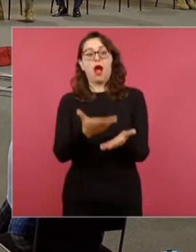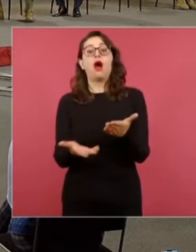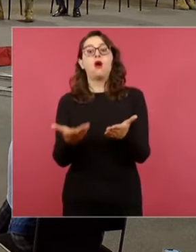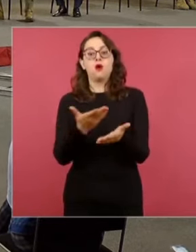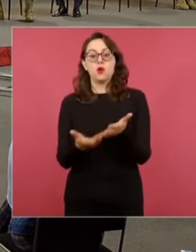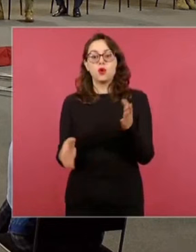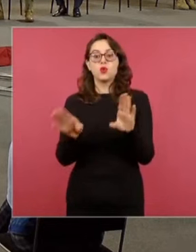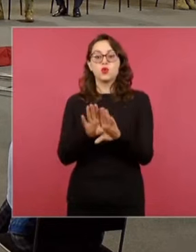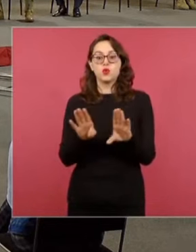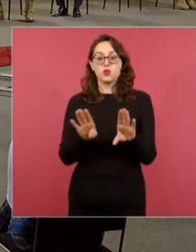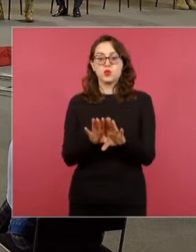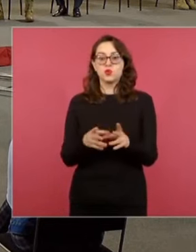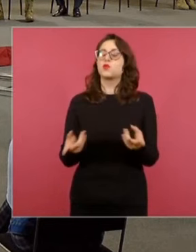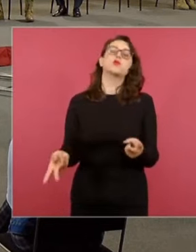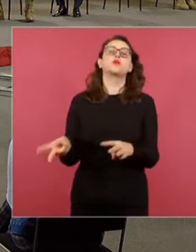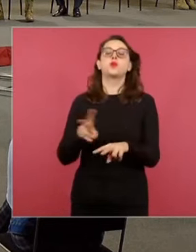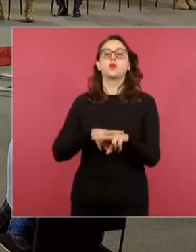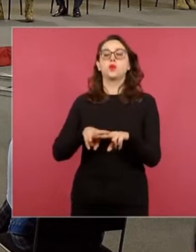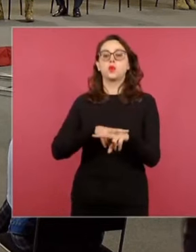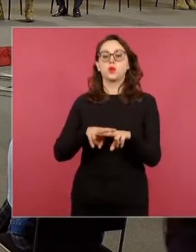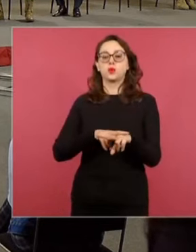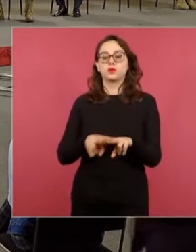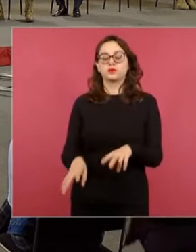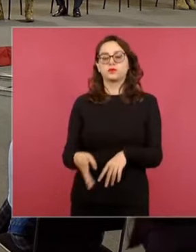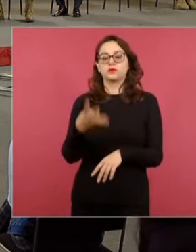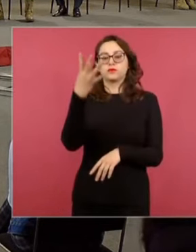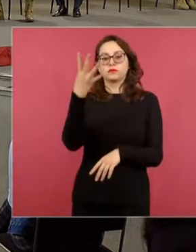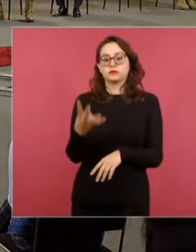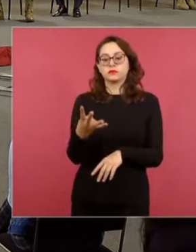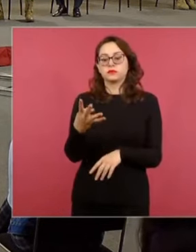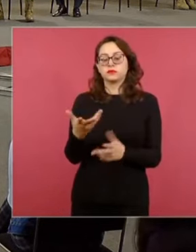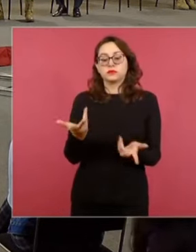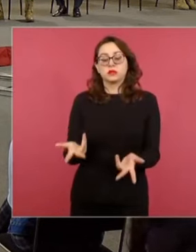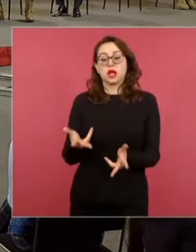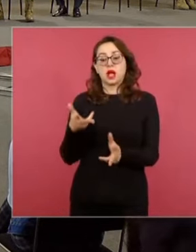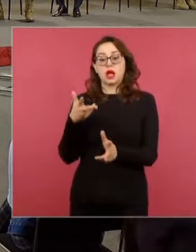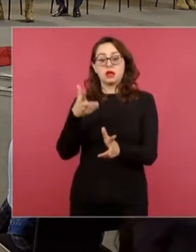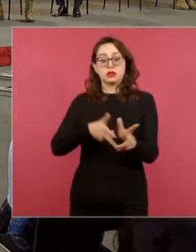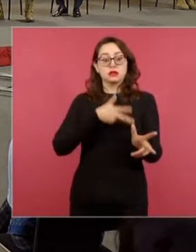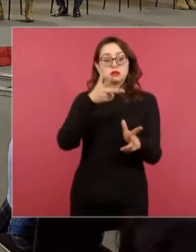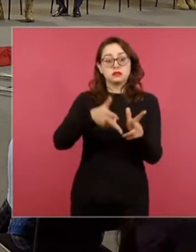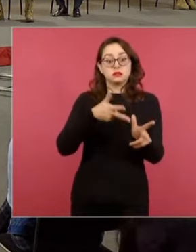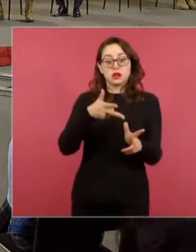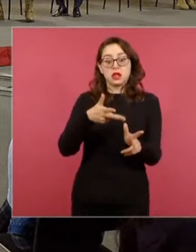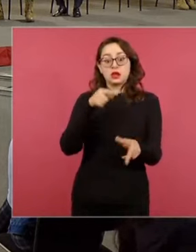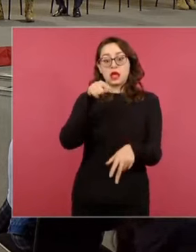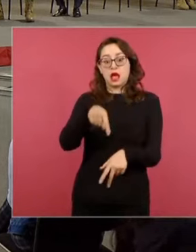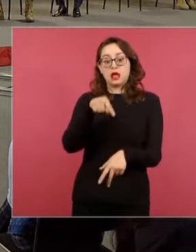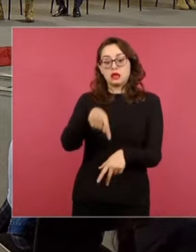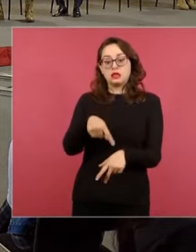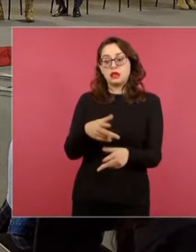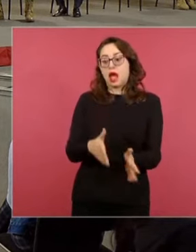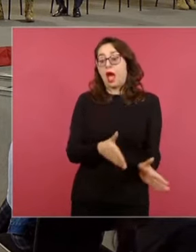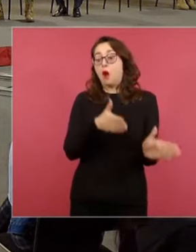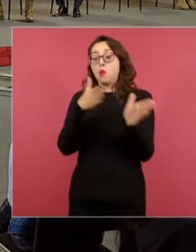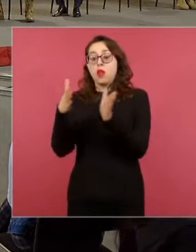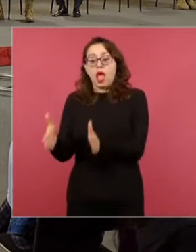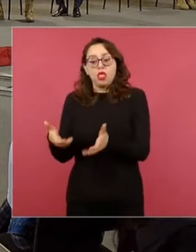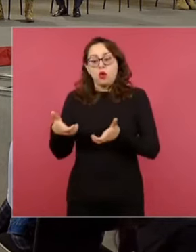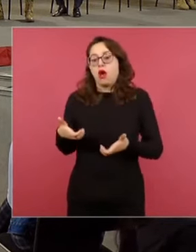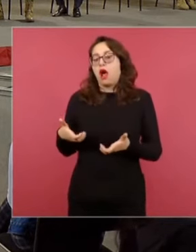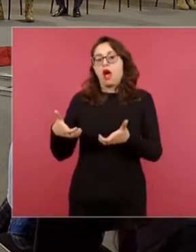el tramo 4 se construyó sobre la autopista El Mayab, que era ya una autopista impactada. Y realmente se ha